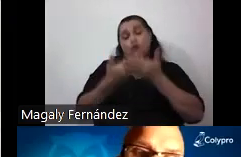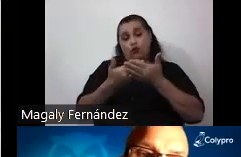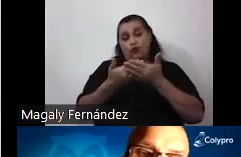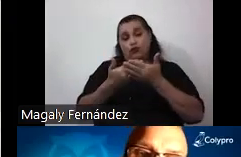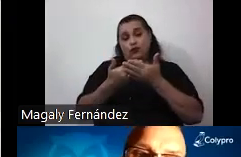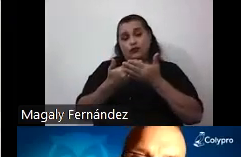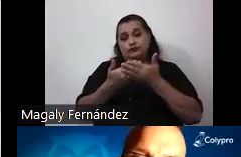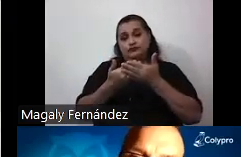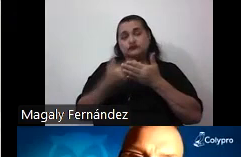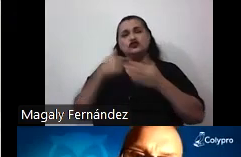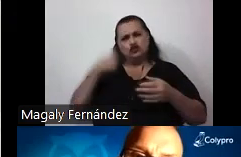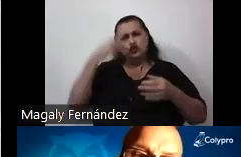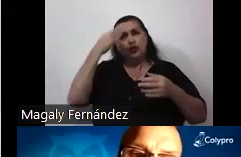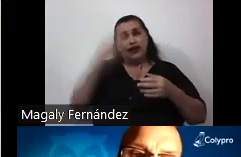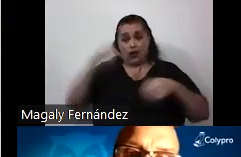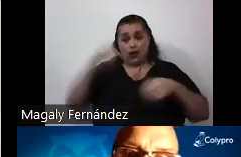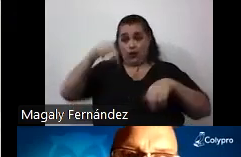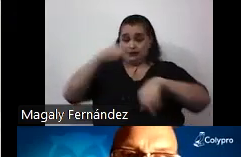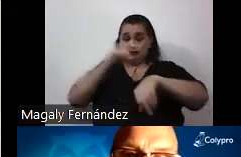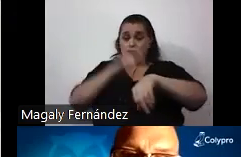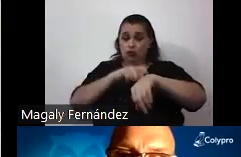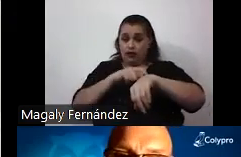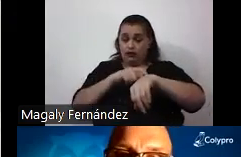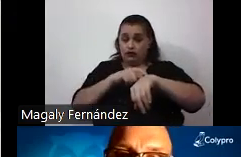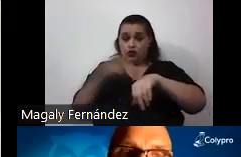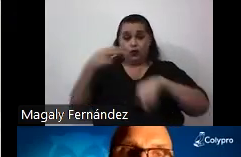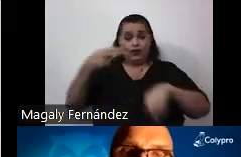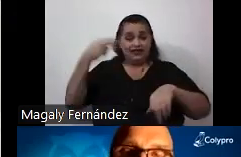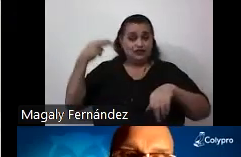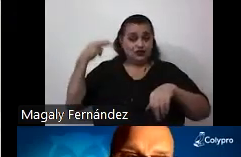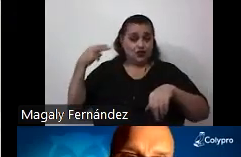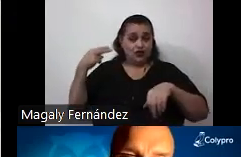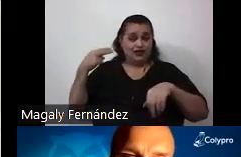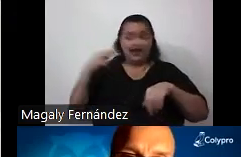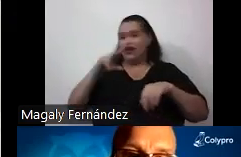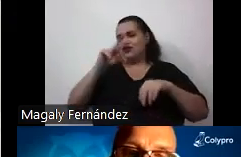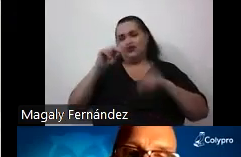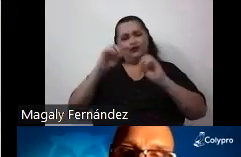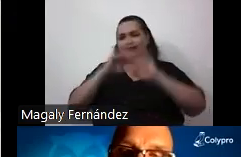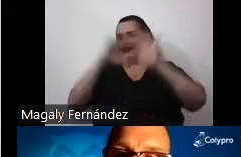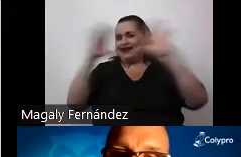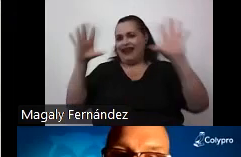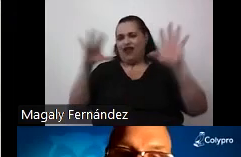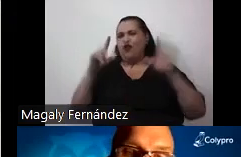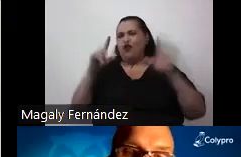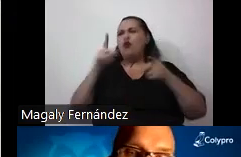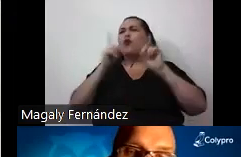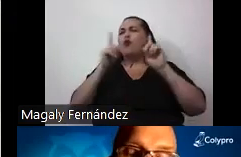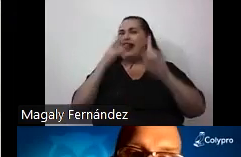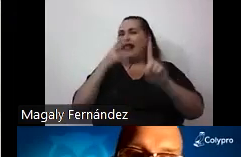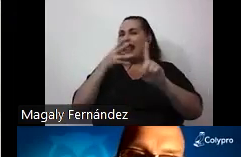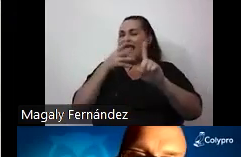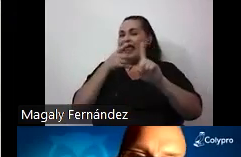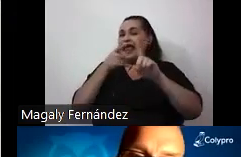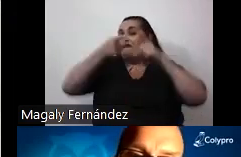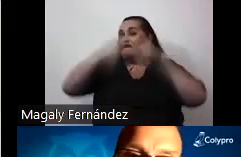yo creo que en este momento de la historia no está claro cuál es el efecto neto que las tecnologías